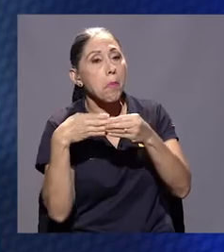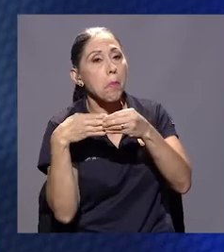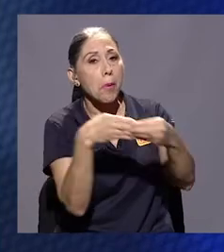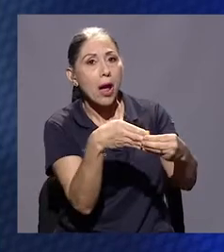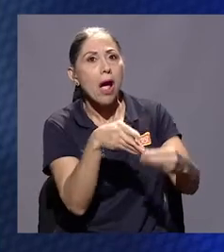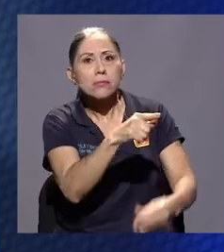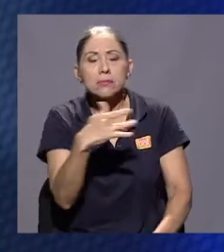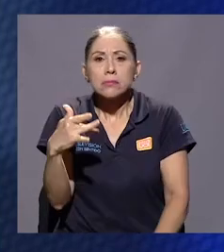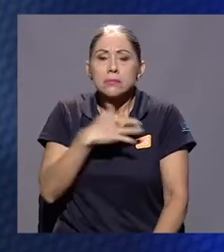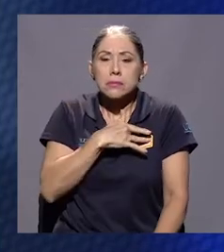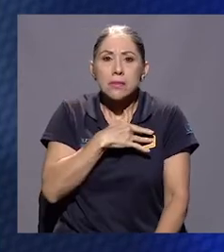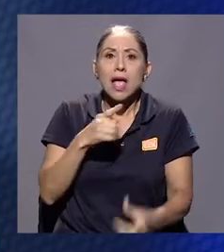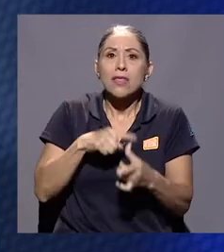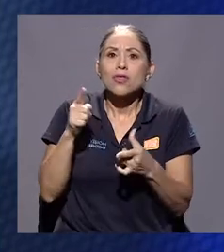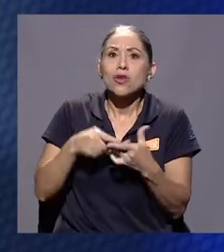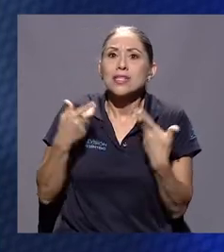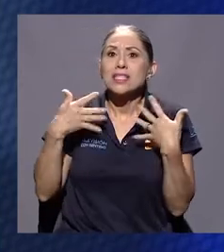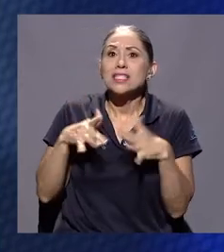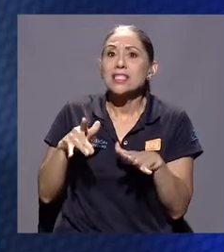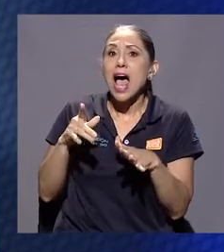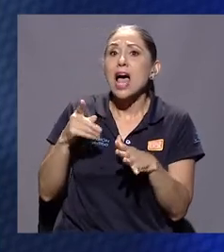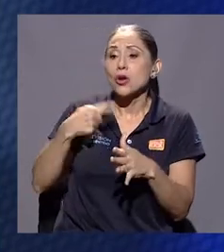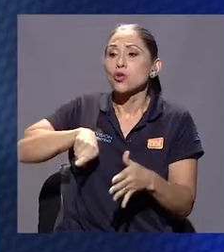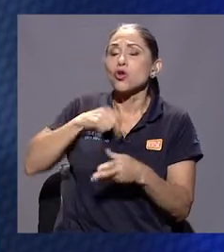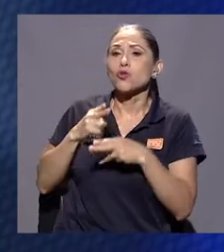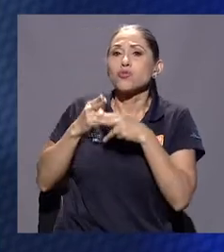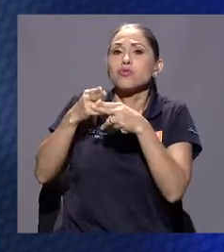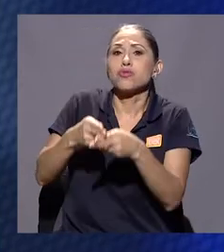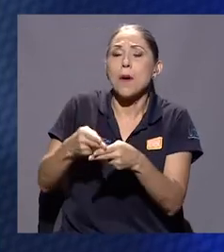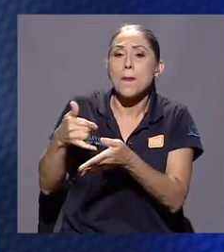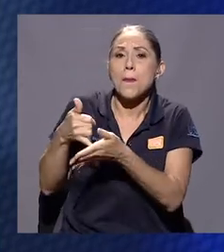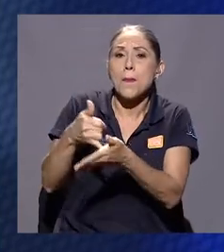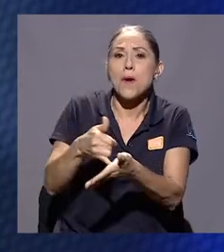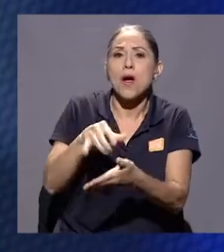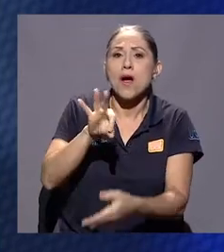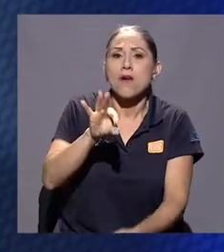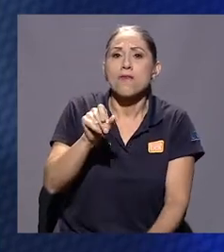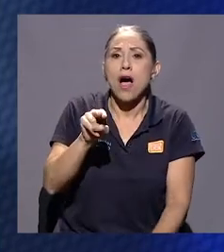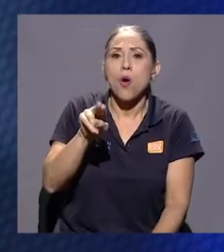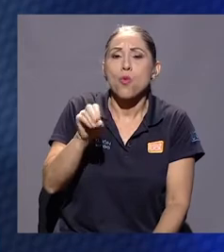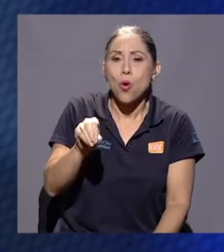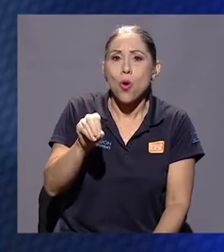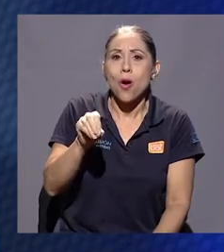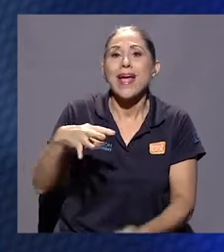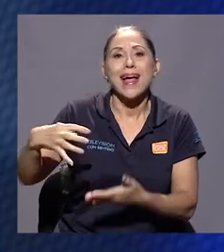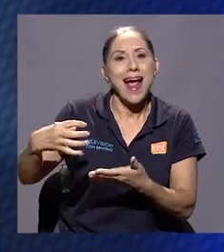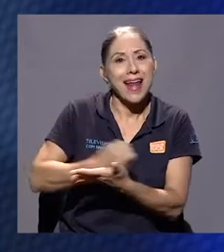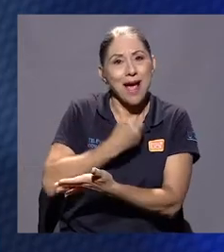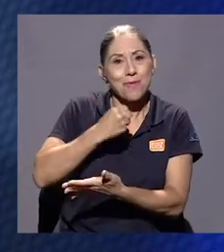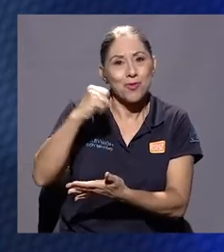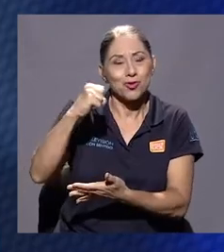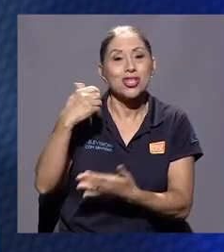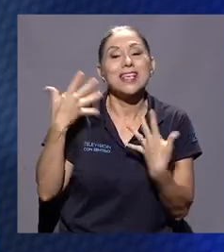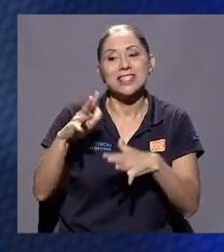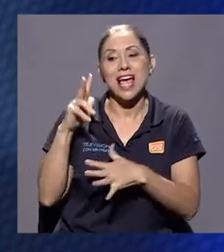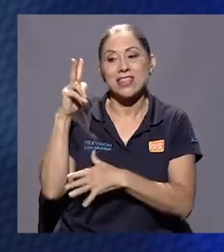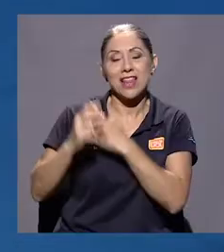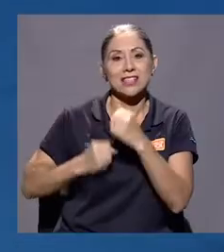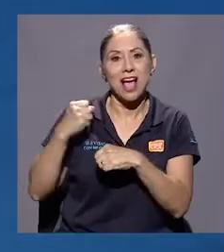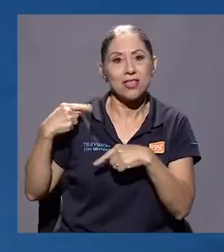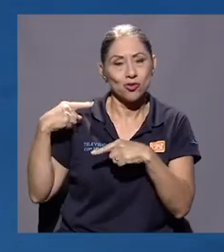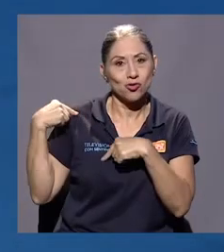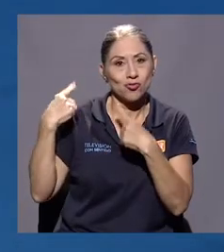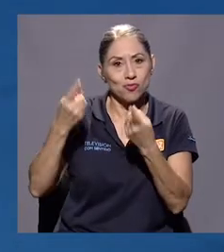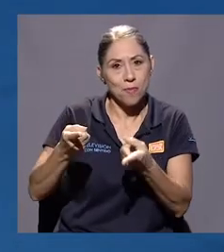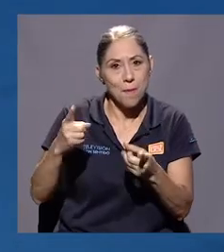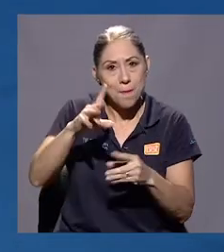se sumó, postulamos al fauno y desde ese... ganamos y desde ese día hasta ahora son otros tres años. Entonces, para